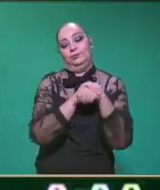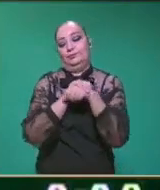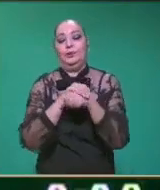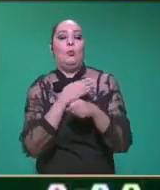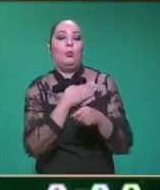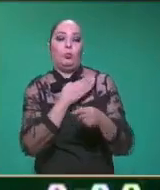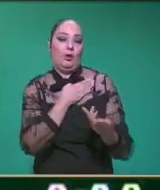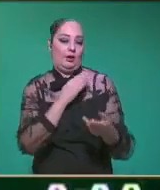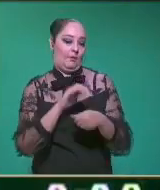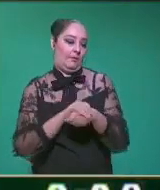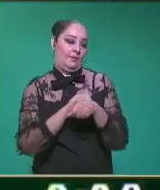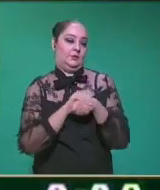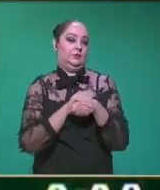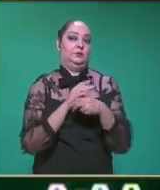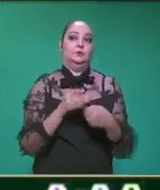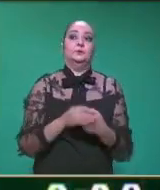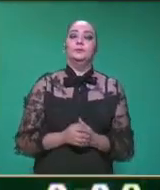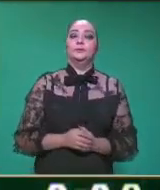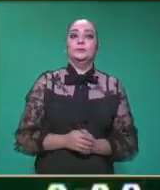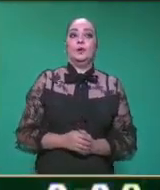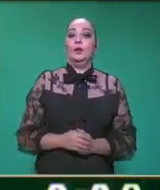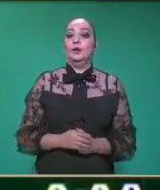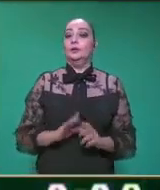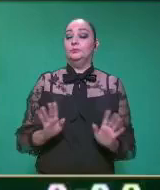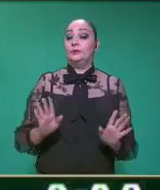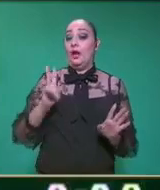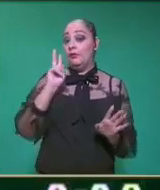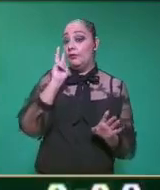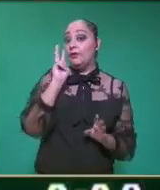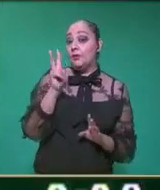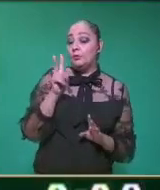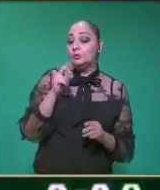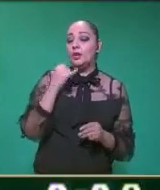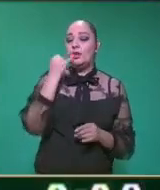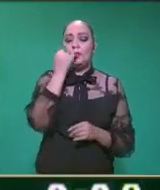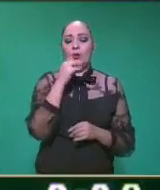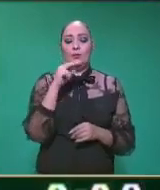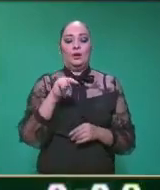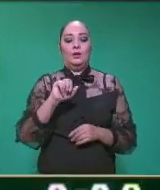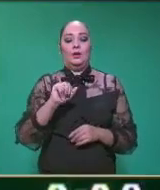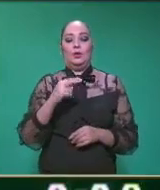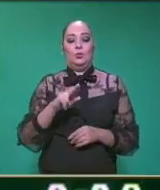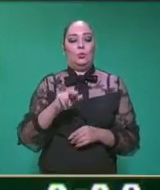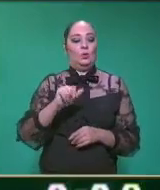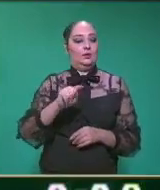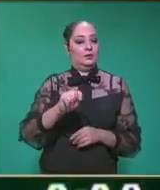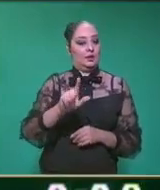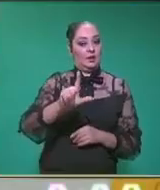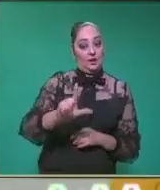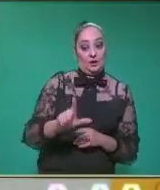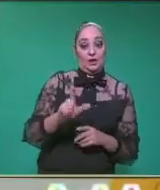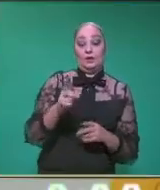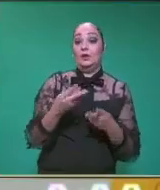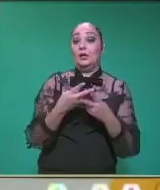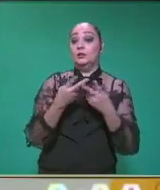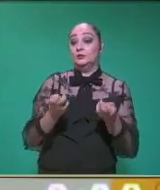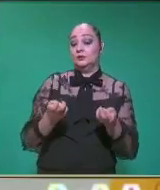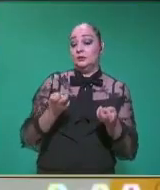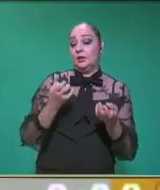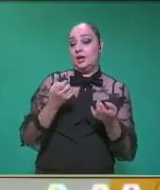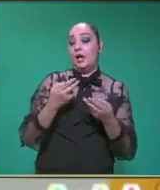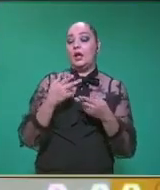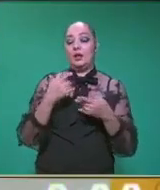Así es, maestra. pues bueno, niños, ahí entonces los adjetivos calificativos en lengua